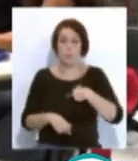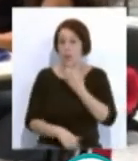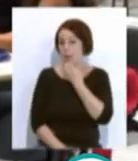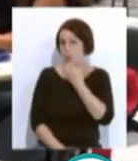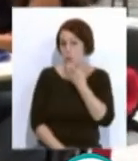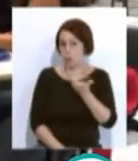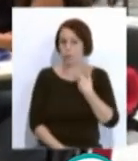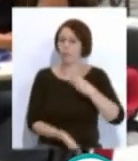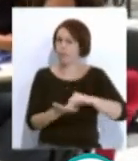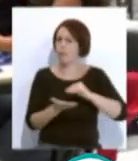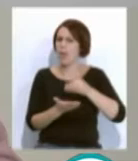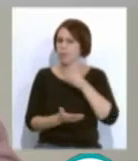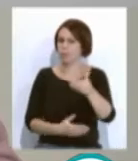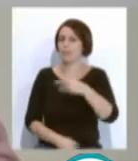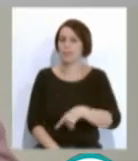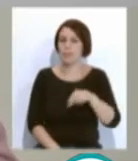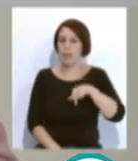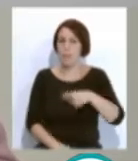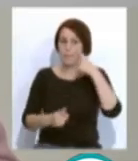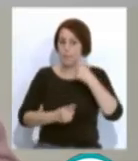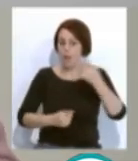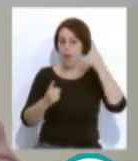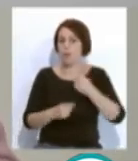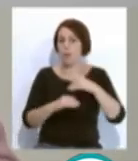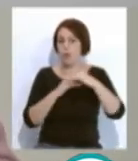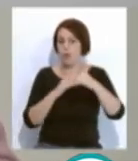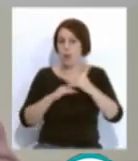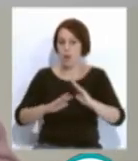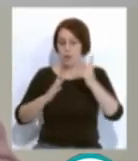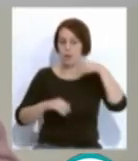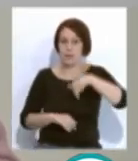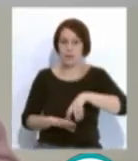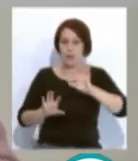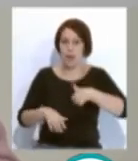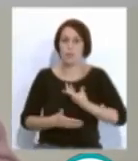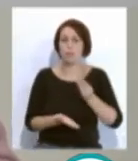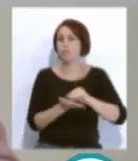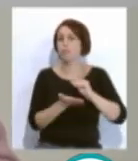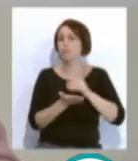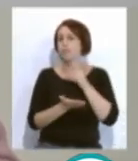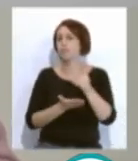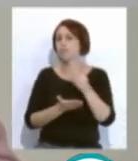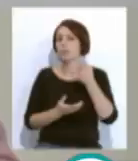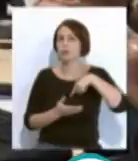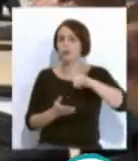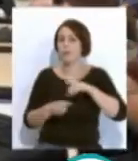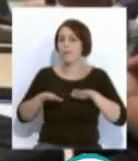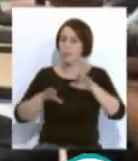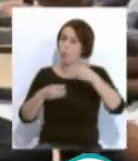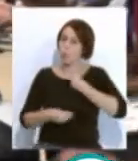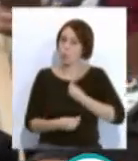por muchas veces. Este es el primer Ocean Hackathon en Cádiz, que lo celebremos muchas veces y avancemos juntos.